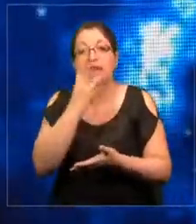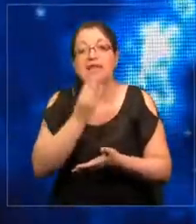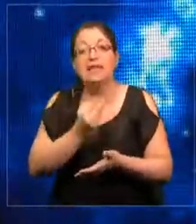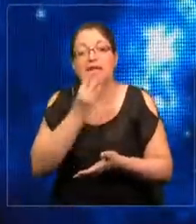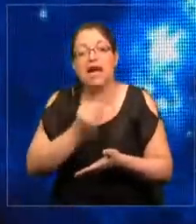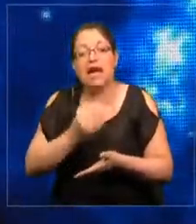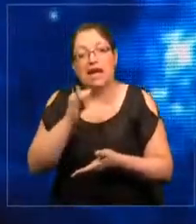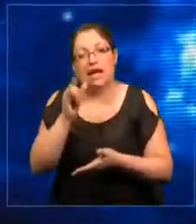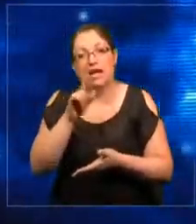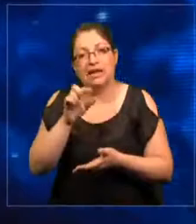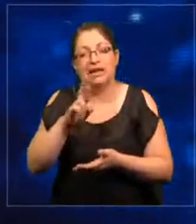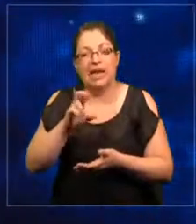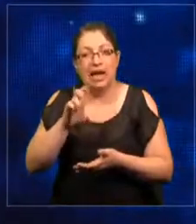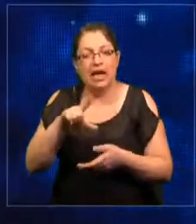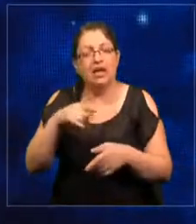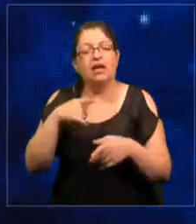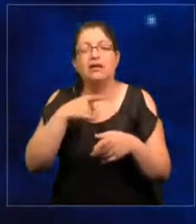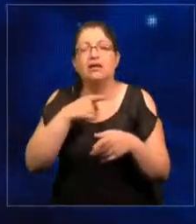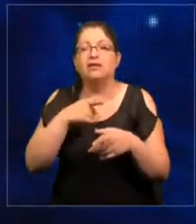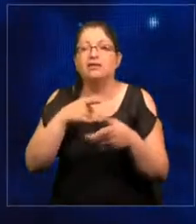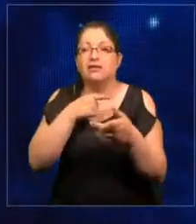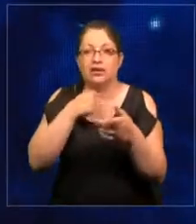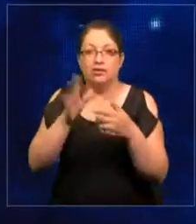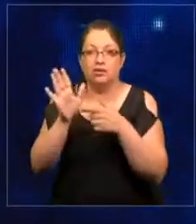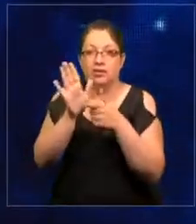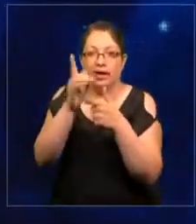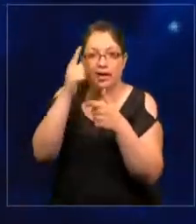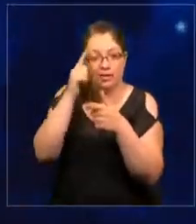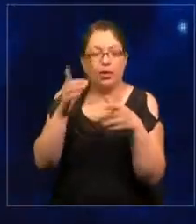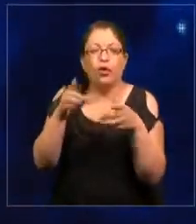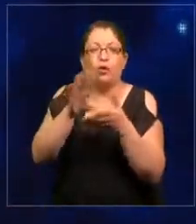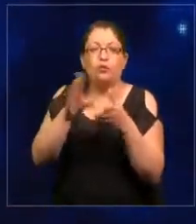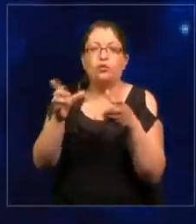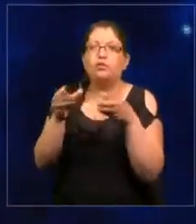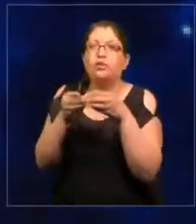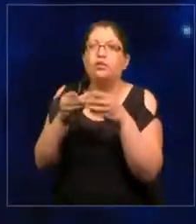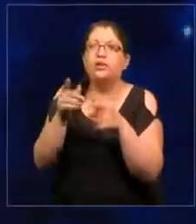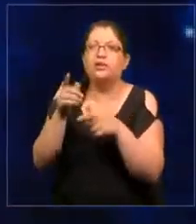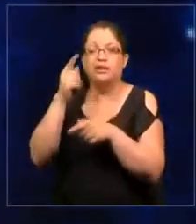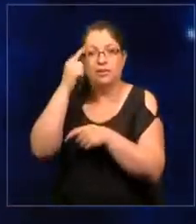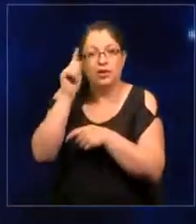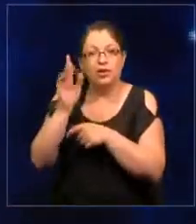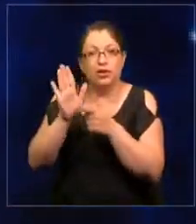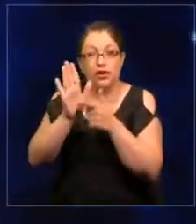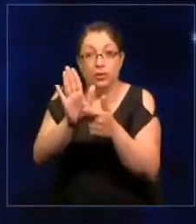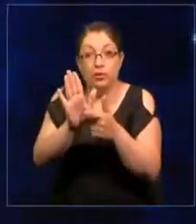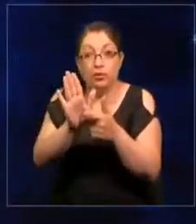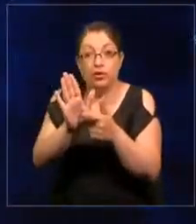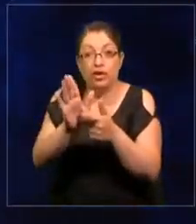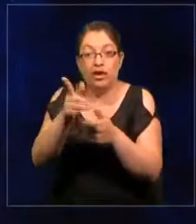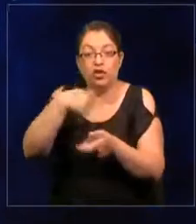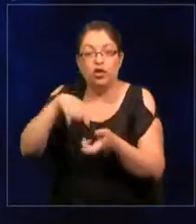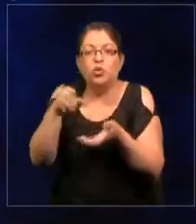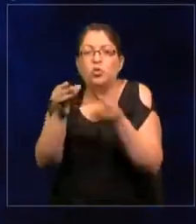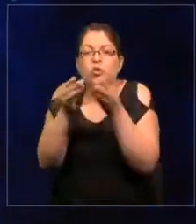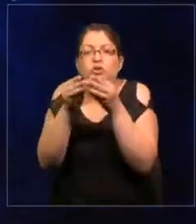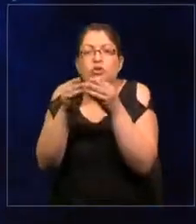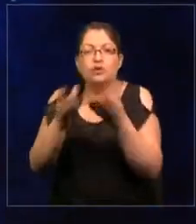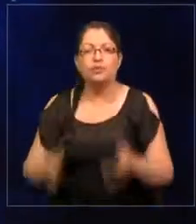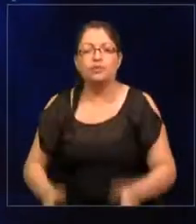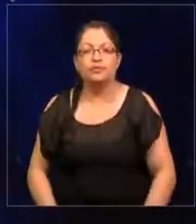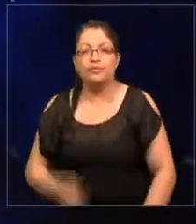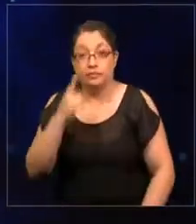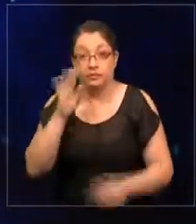mostrar aquí, pero es tan pequeño que voy a demostrarles lo pequeños que somos. Les voy a mostrar esto.